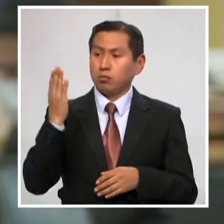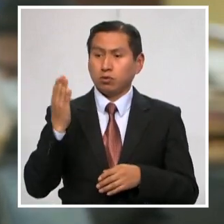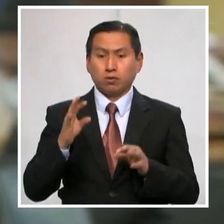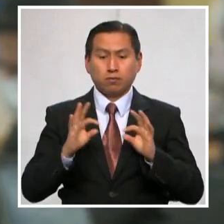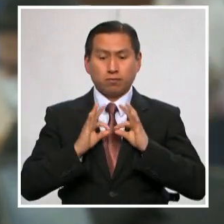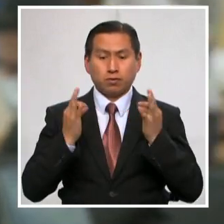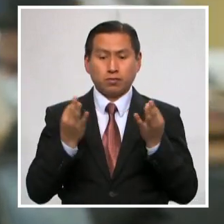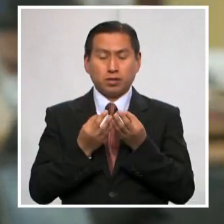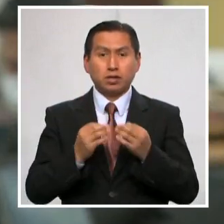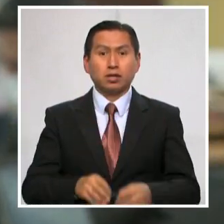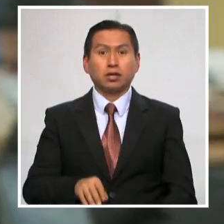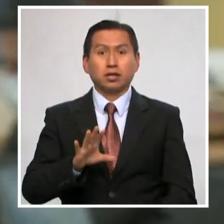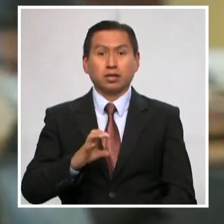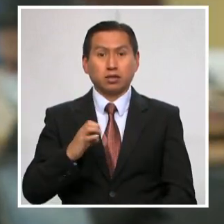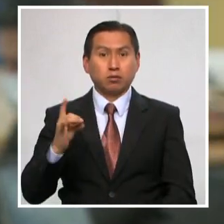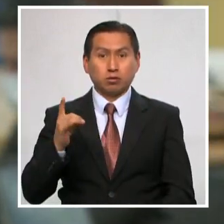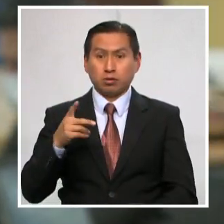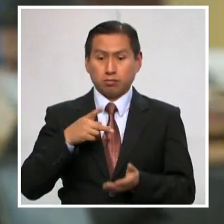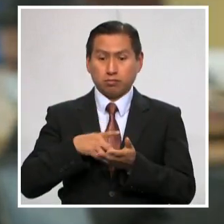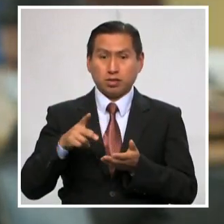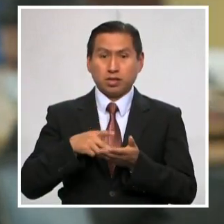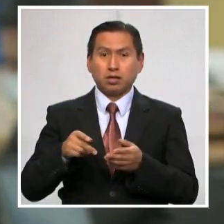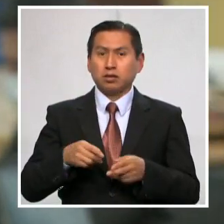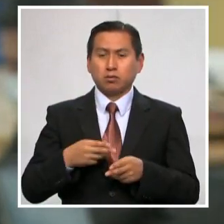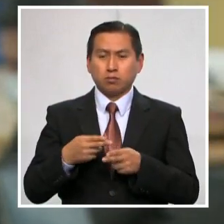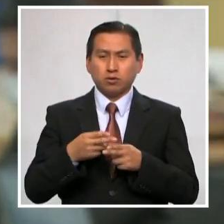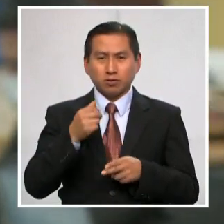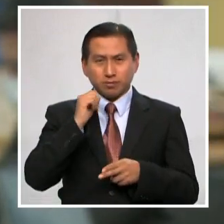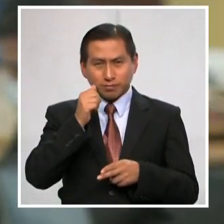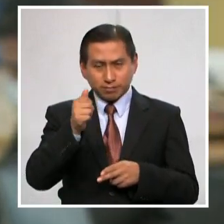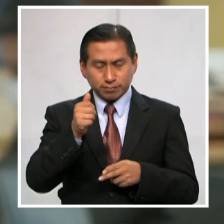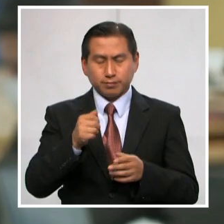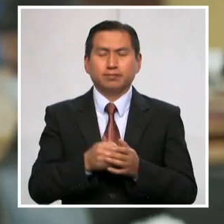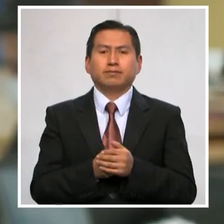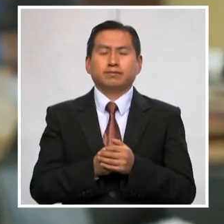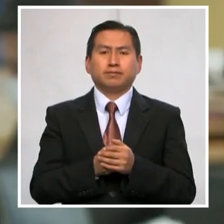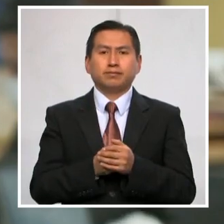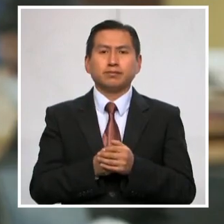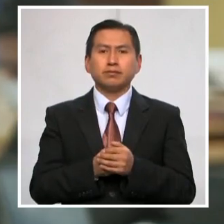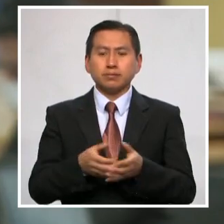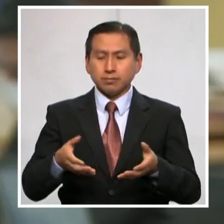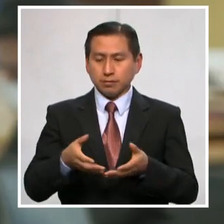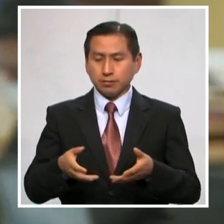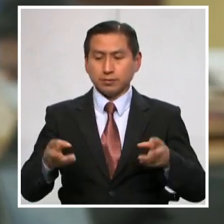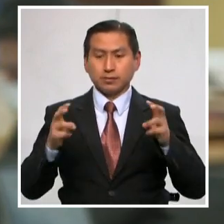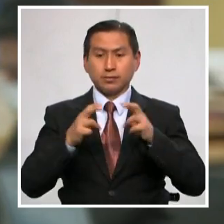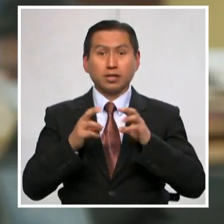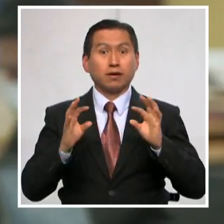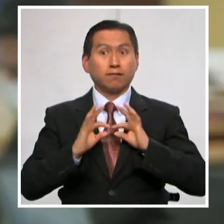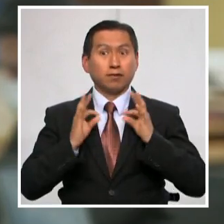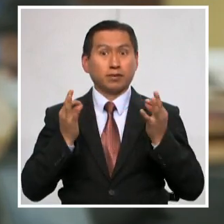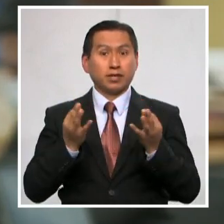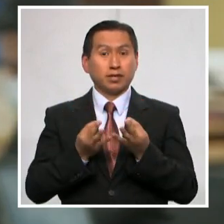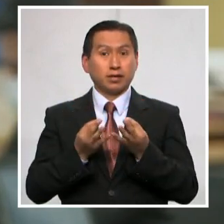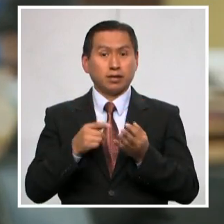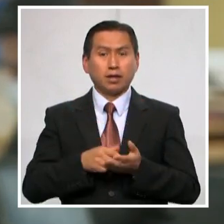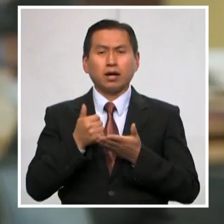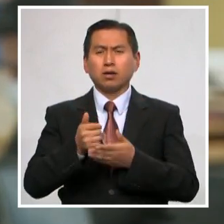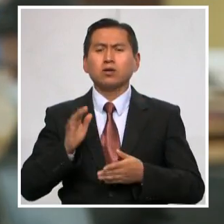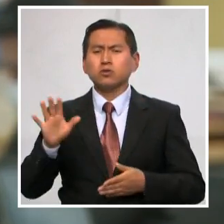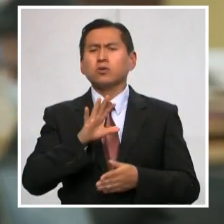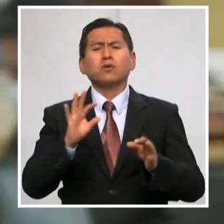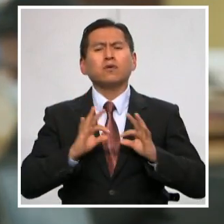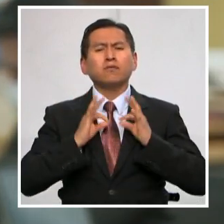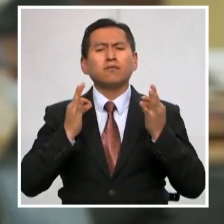500 bolivianos que se pagará en los próximos días. La canasta familiar que ayudará a las familias